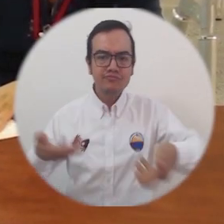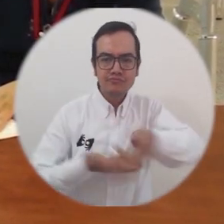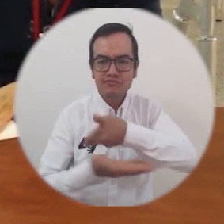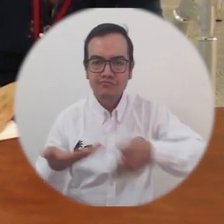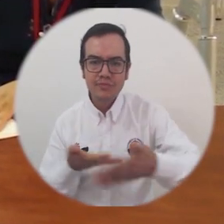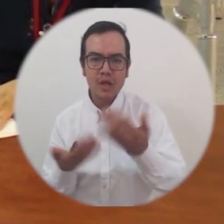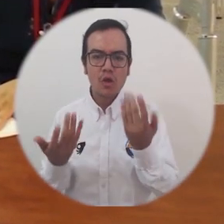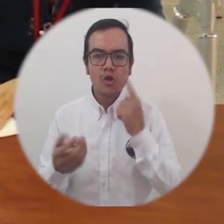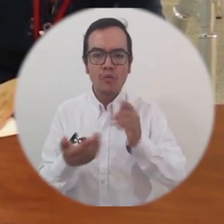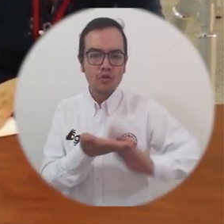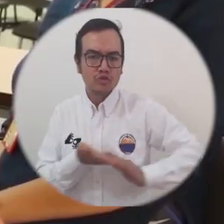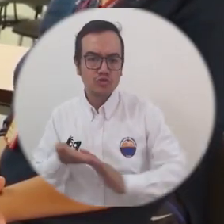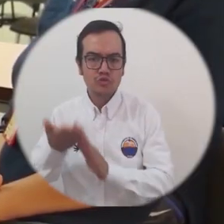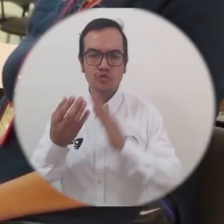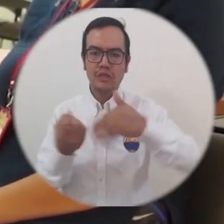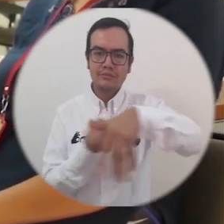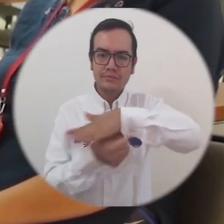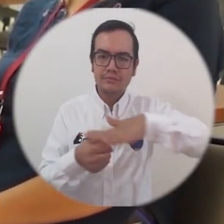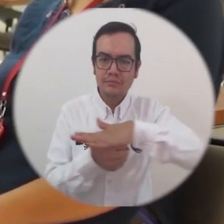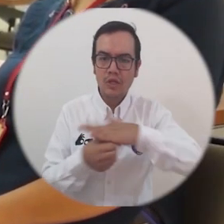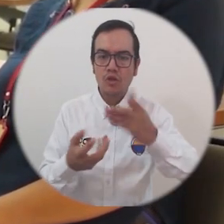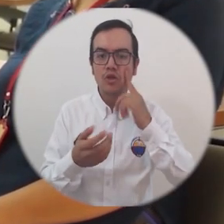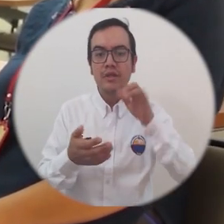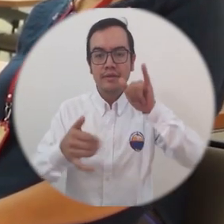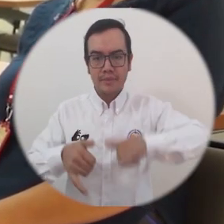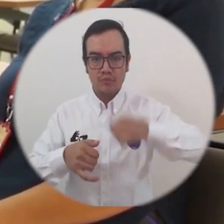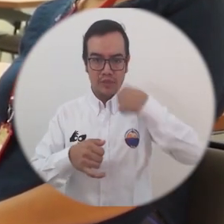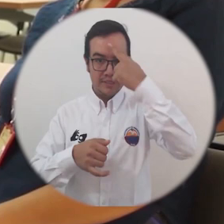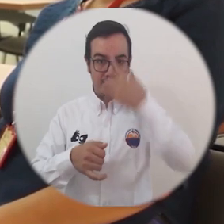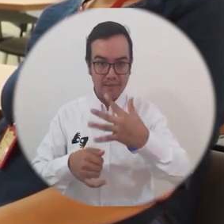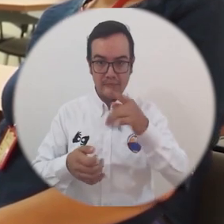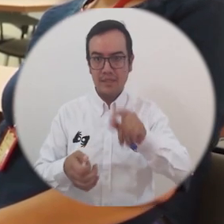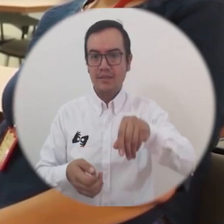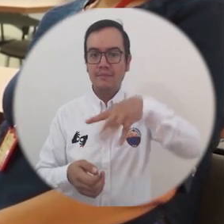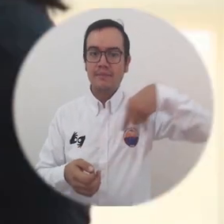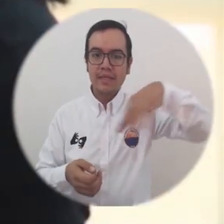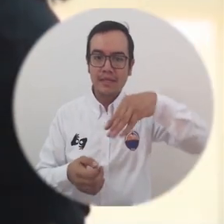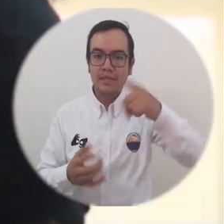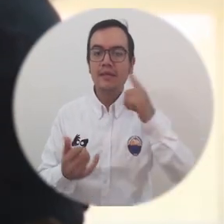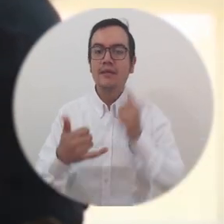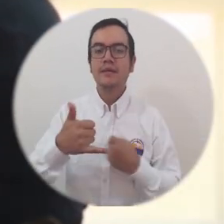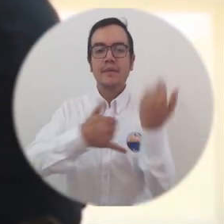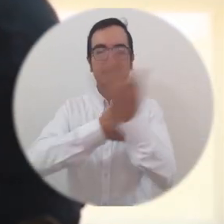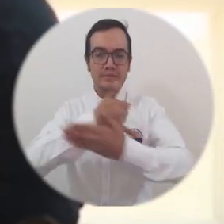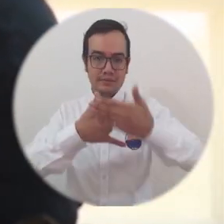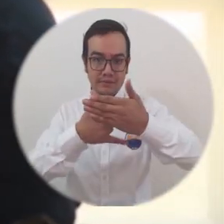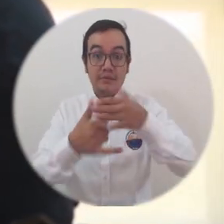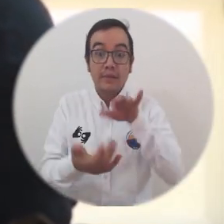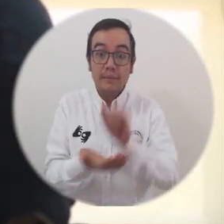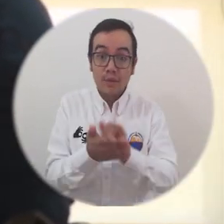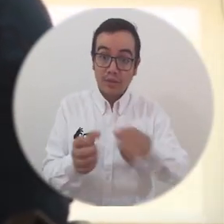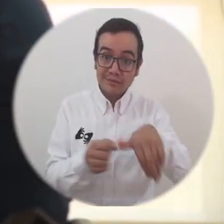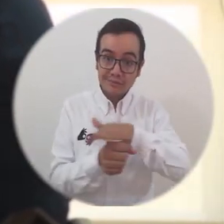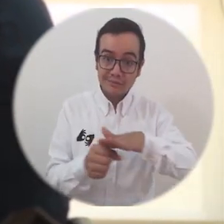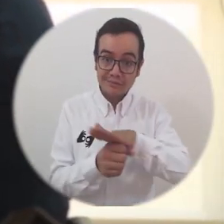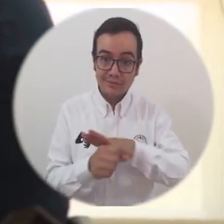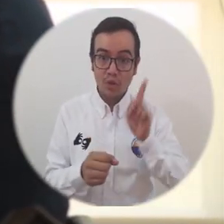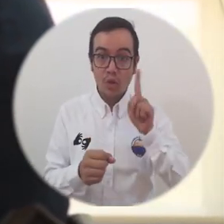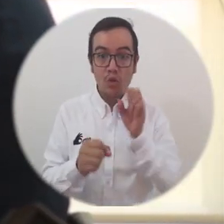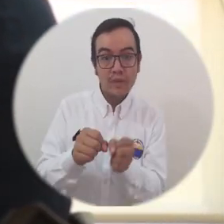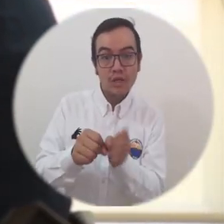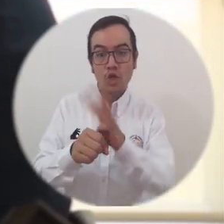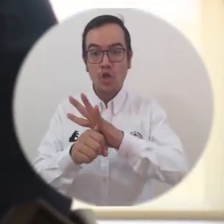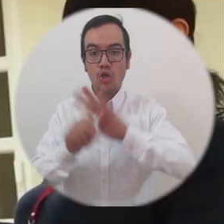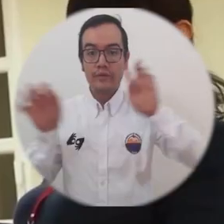y ambientales de nuestro territorio en contextos locales regionales y globales es por ello que en el marco de la declaratoria de emergencia sanitaria nacional